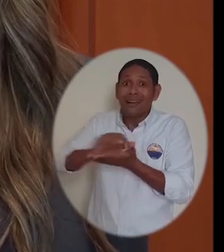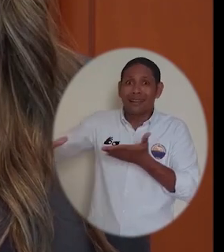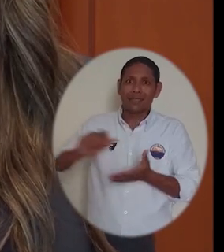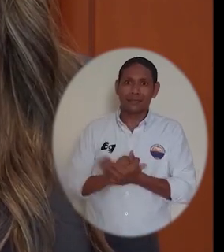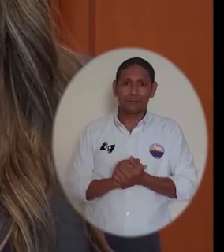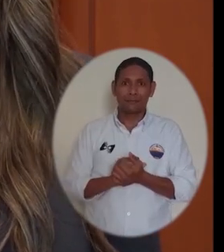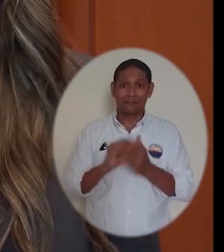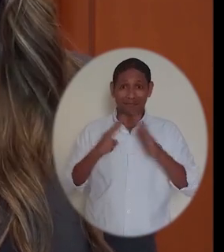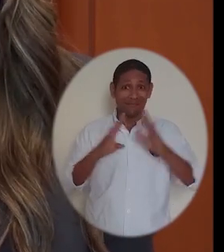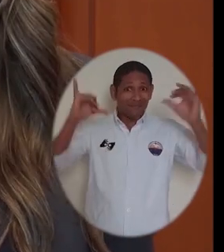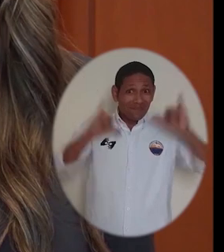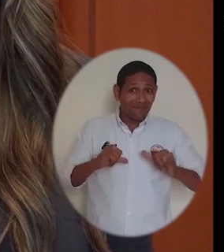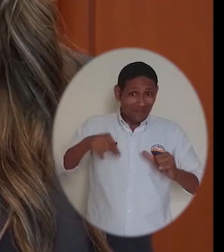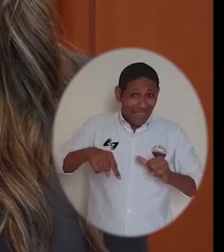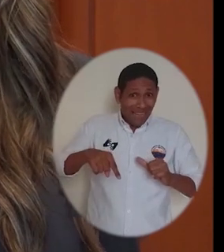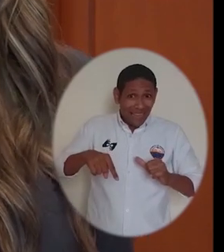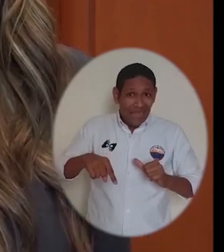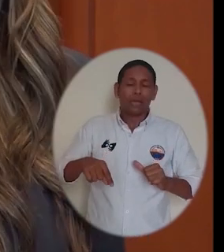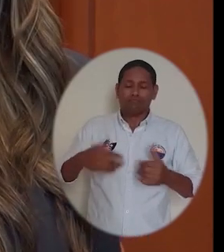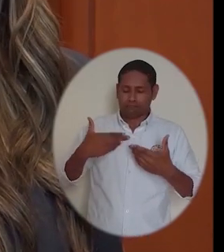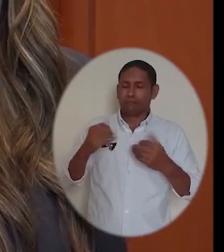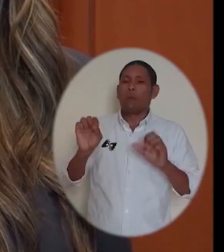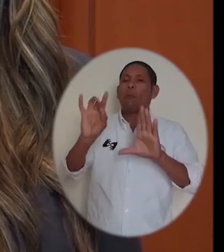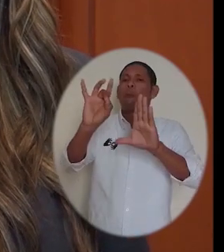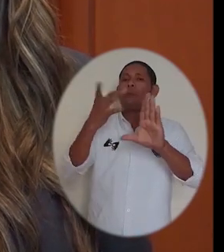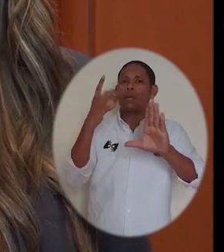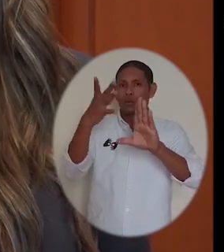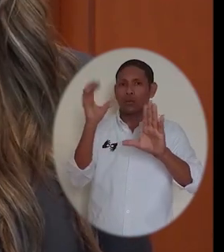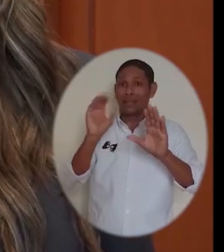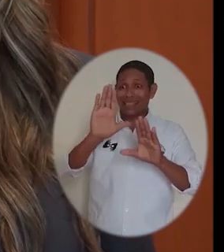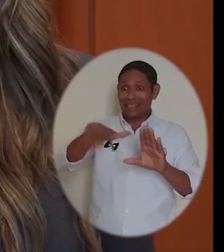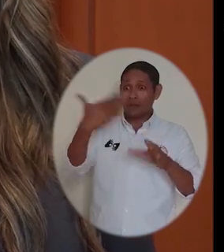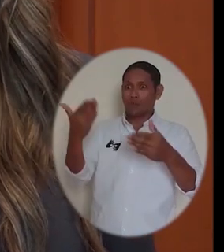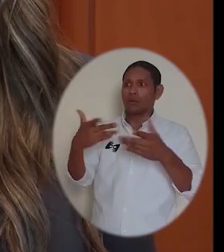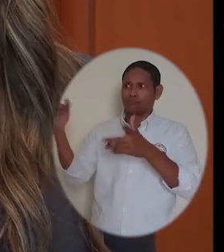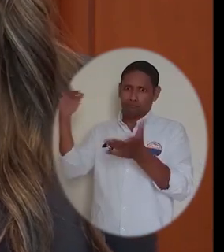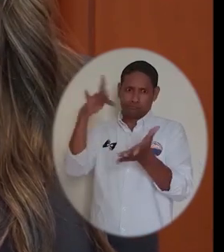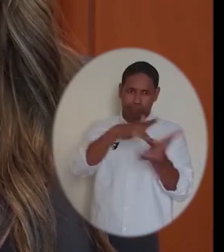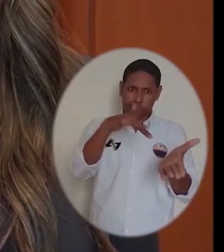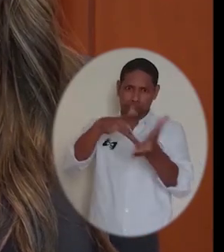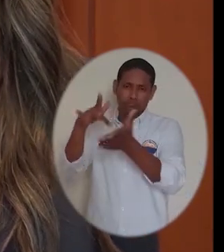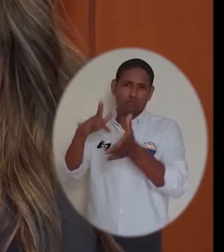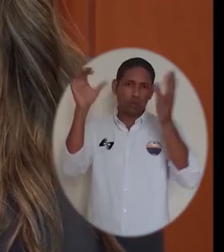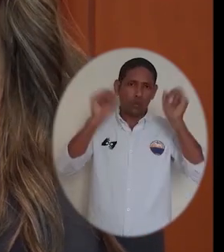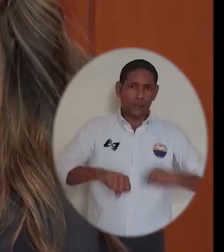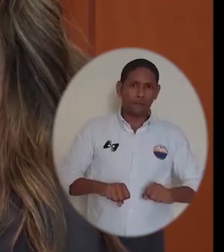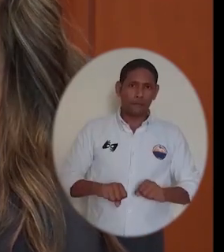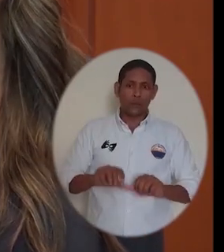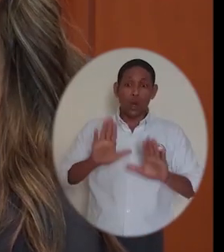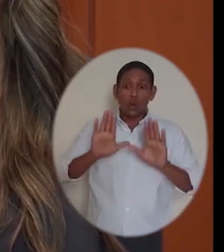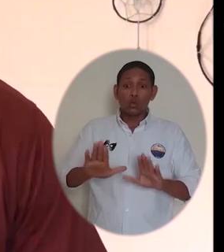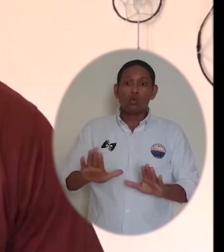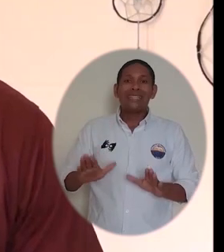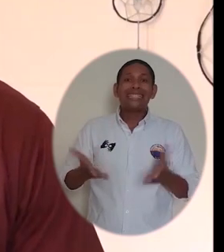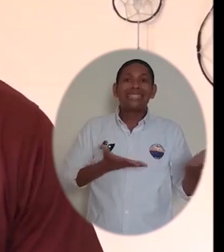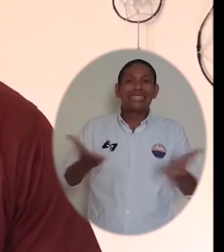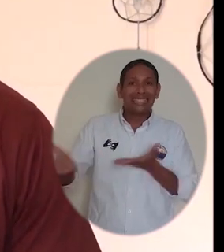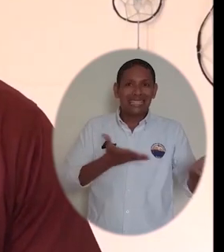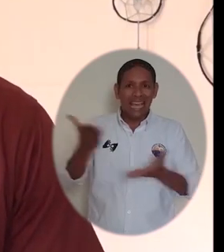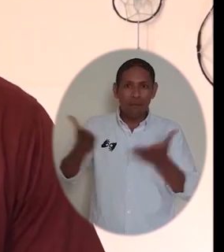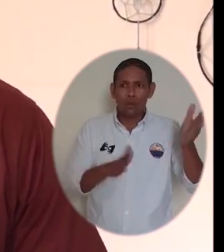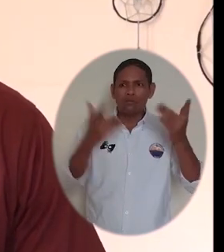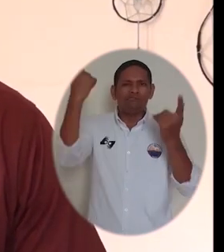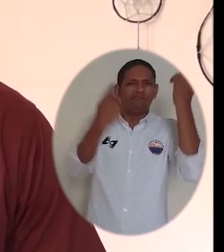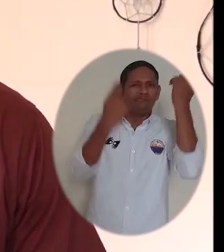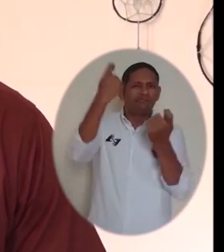especializada de forma gratuita. Durante la cuarentena será virtual y luego abrirá sus puertas de forma presencial. Entre los